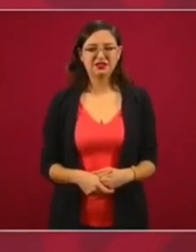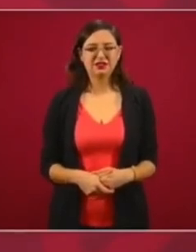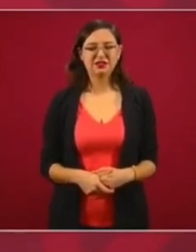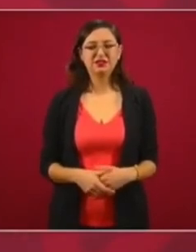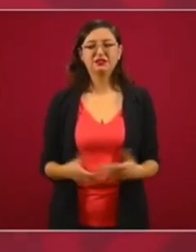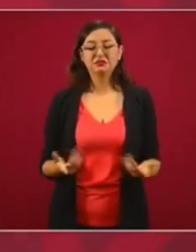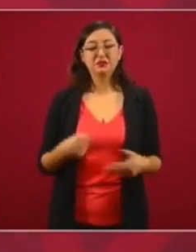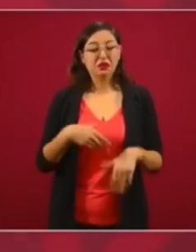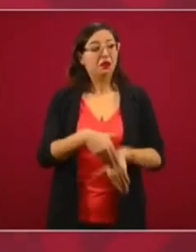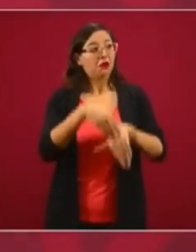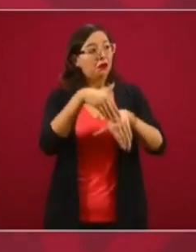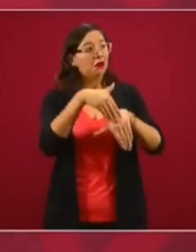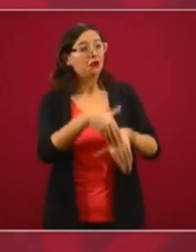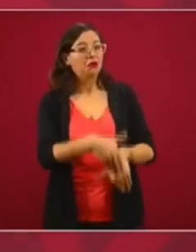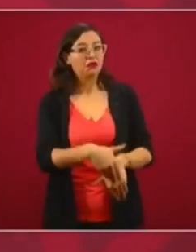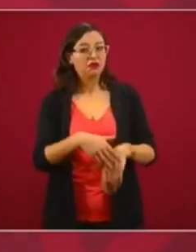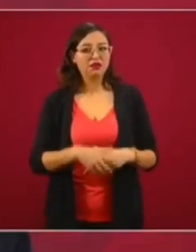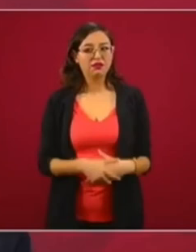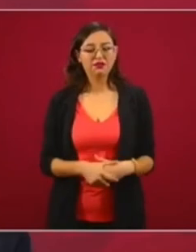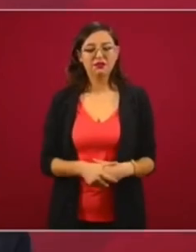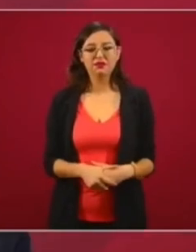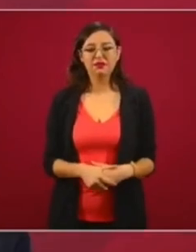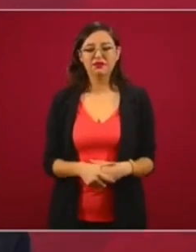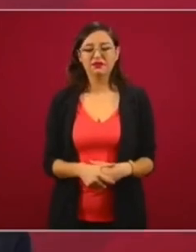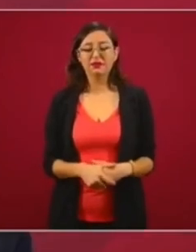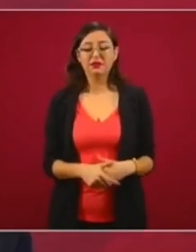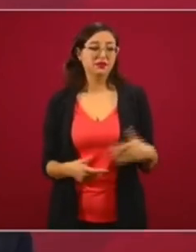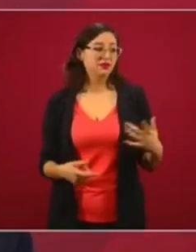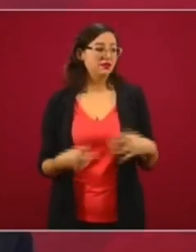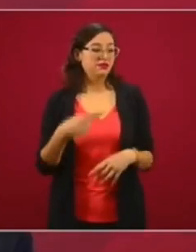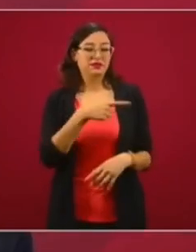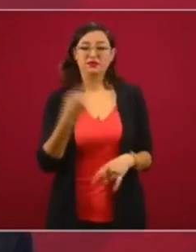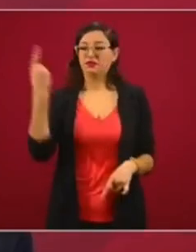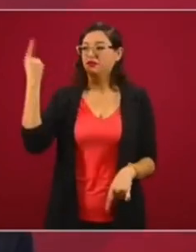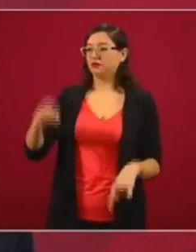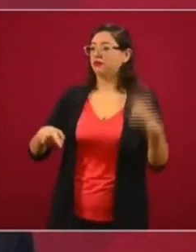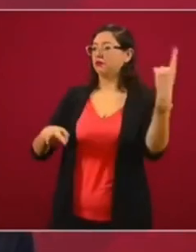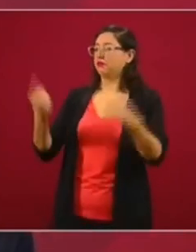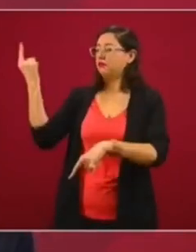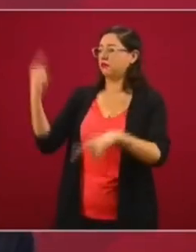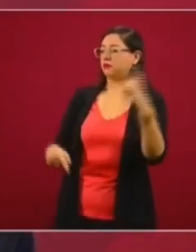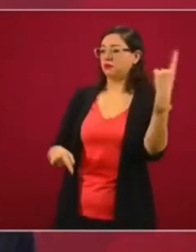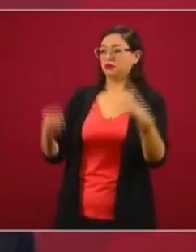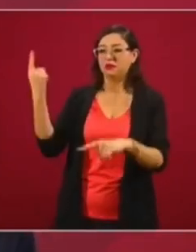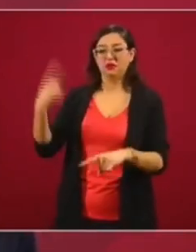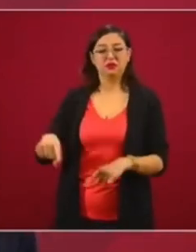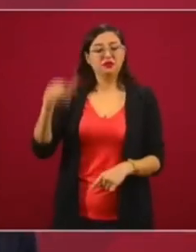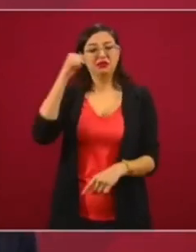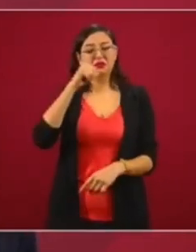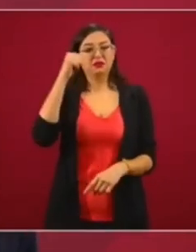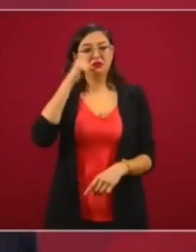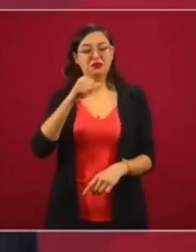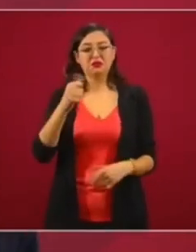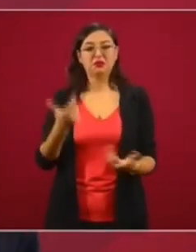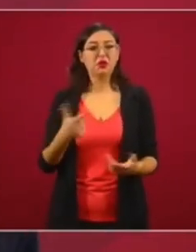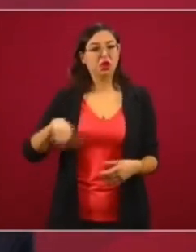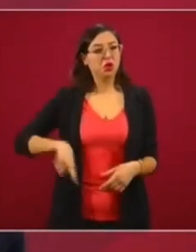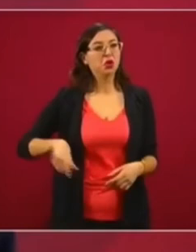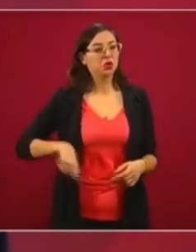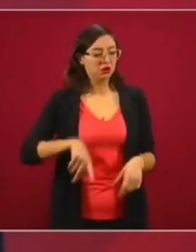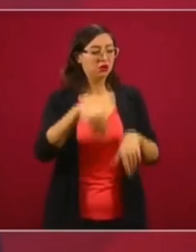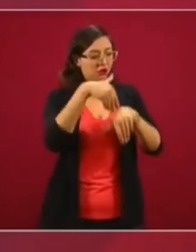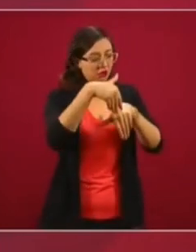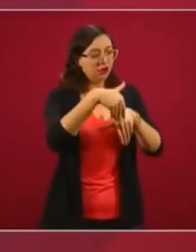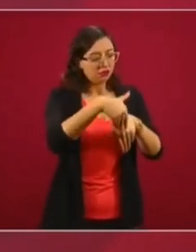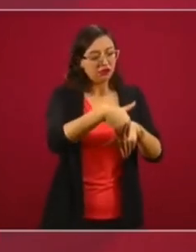entonces eran los mandones de antes y ahora